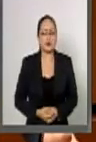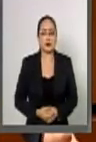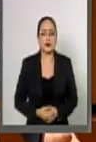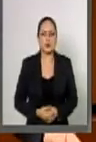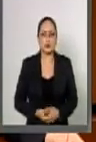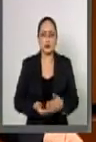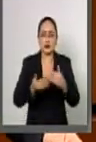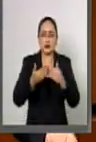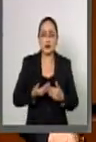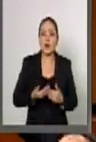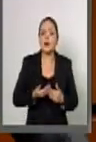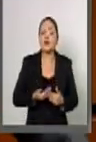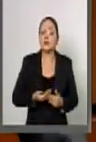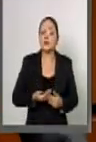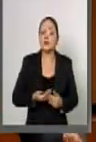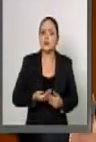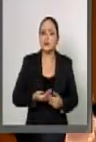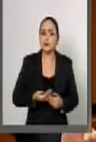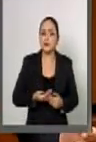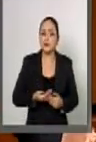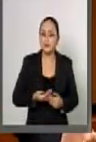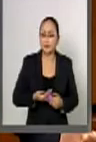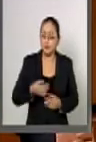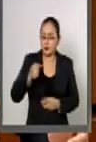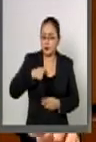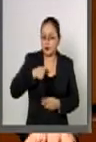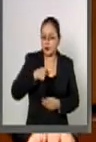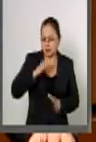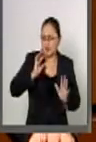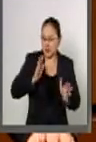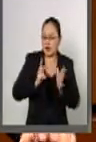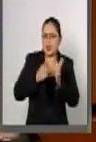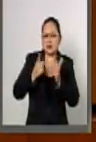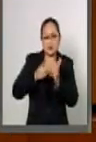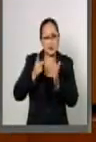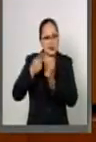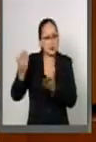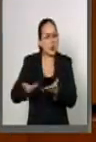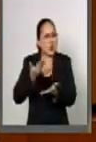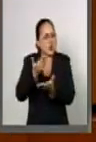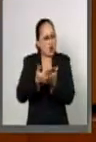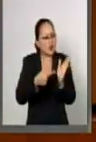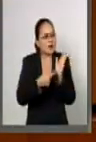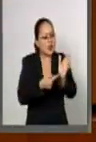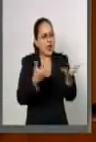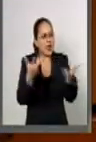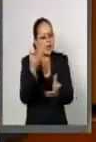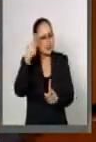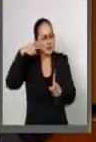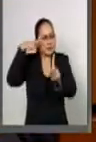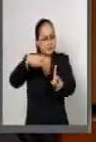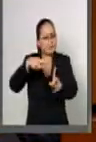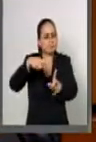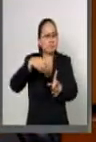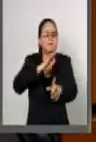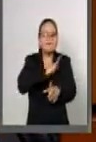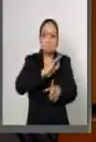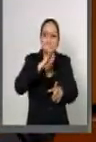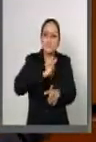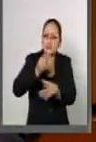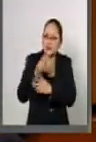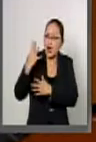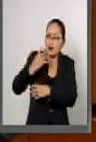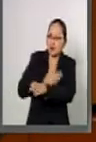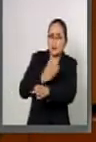sé que han sido múltiples y valiosas las propuestas de acción emprendidas también por varios